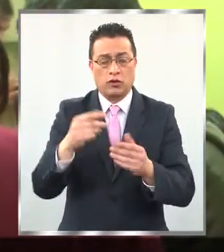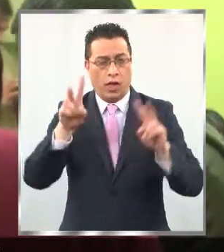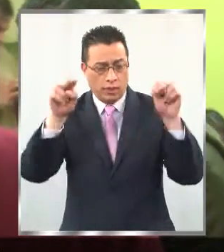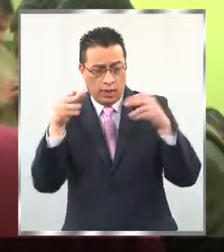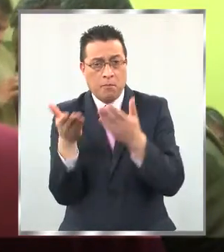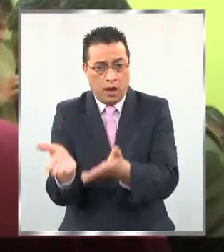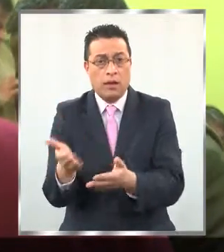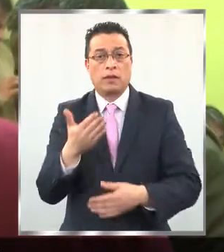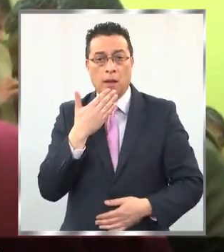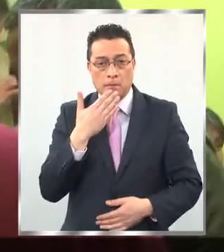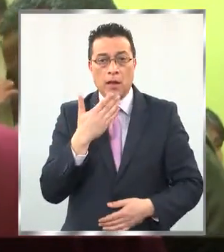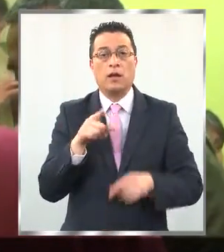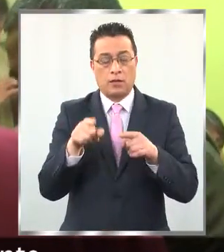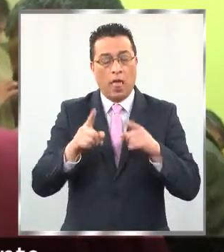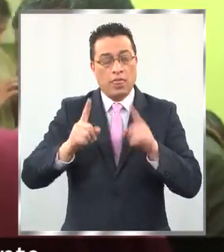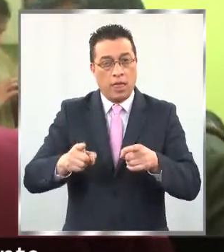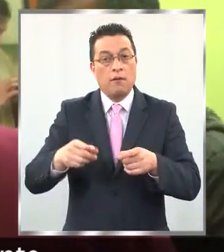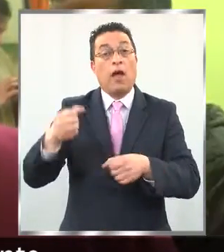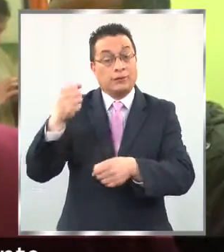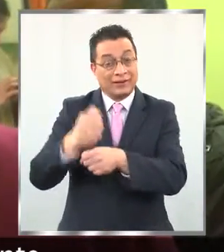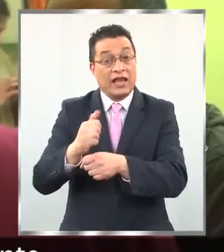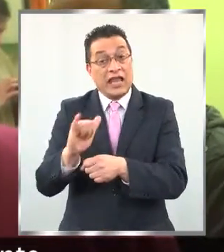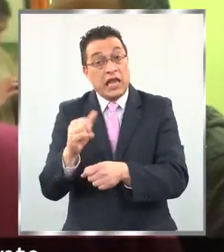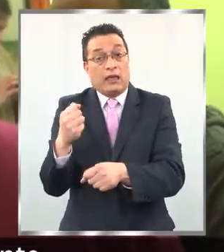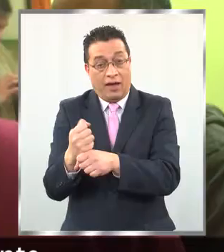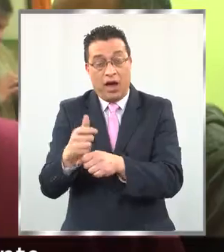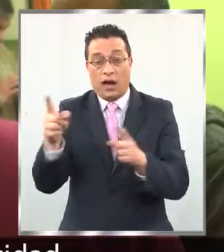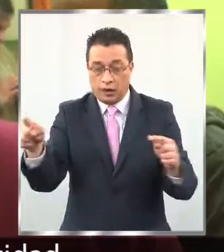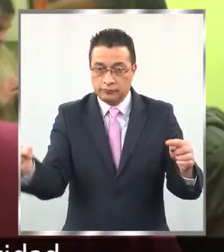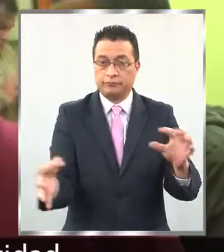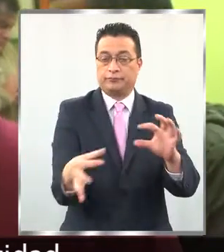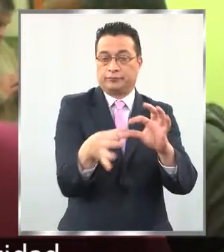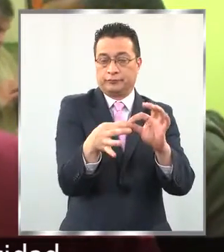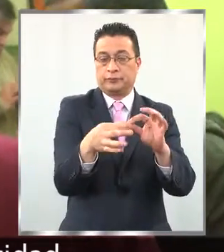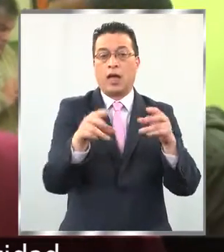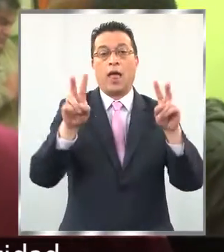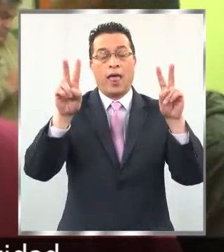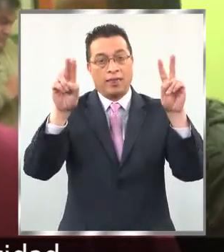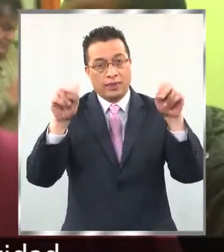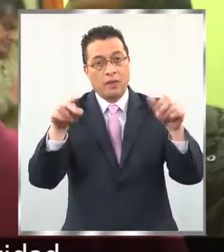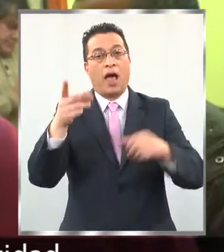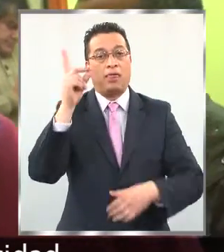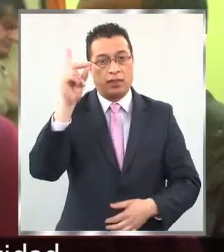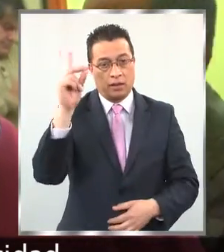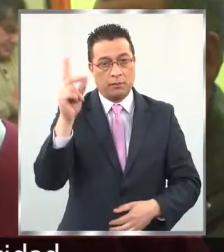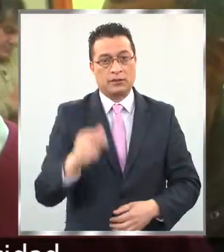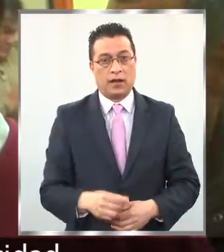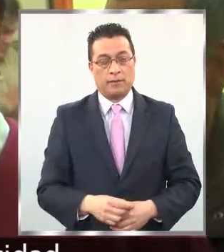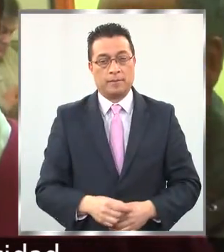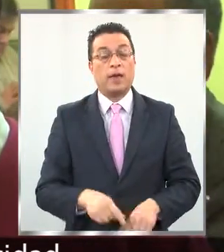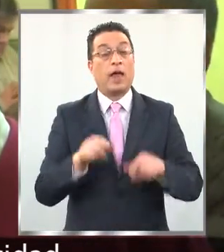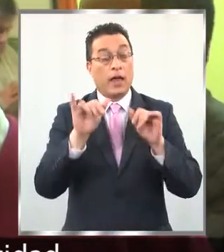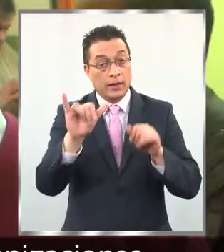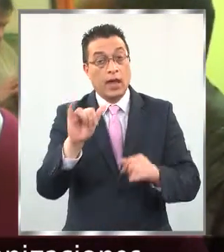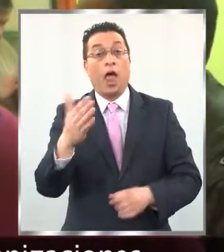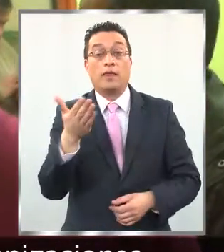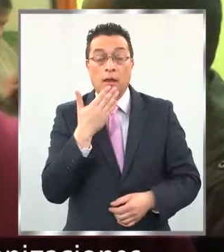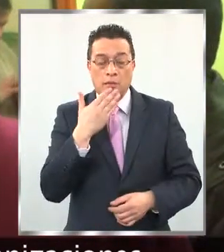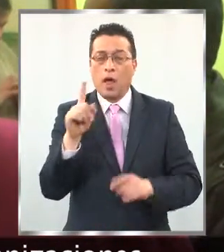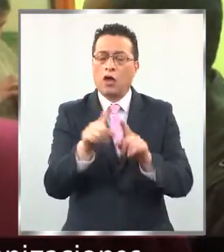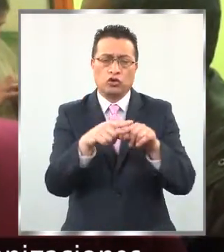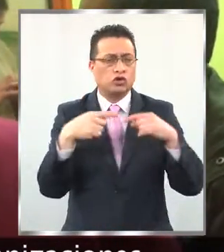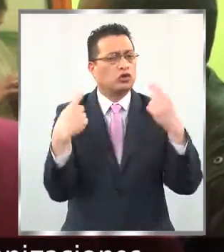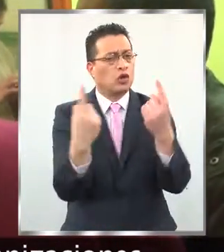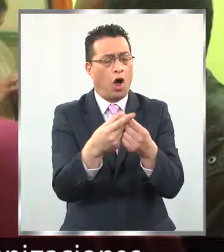técnicos en la materia, que tienen que, que trabajan habitualmente con el tema de la discapacidad. Y también